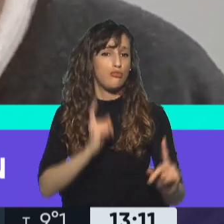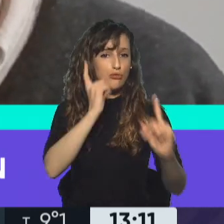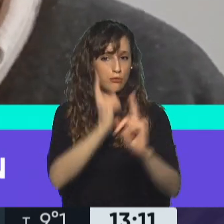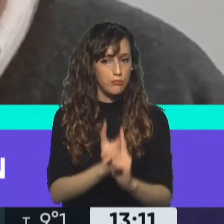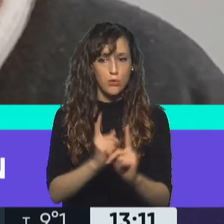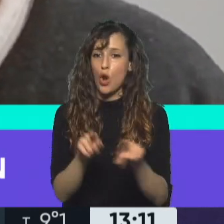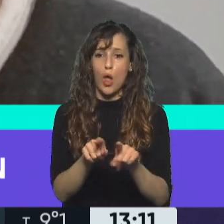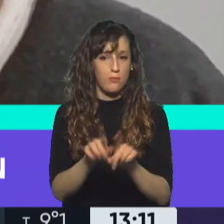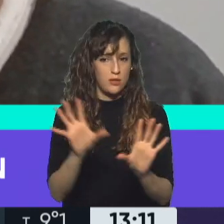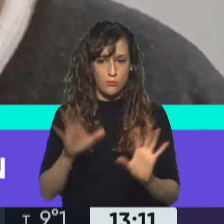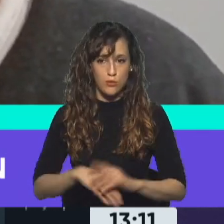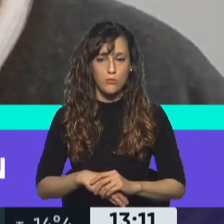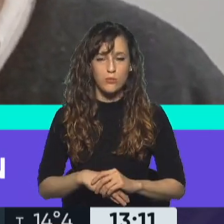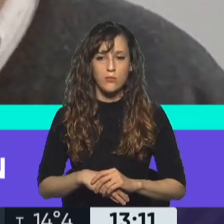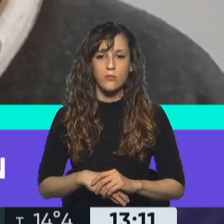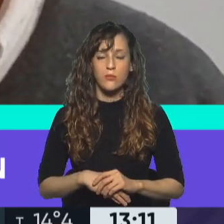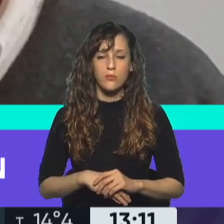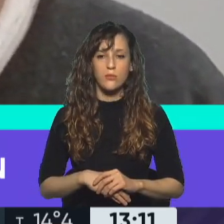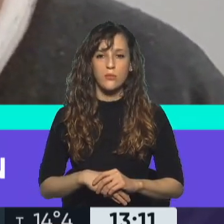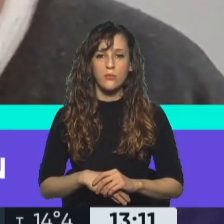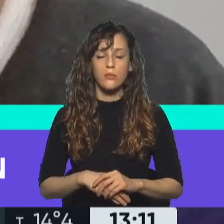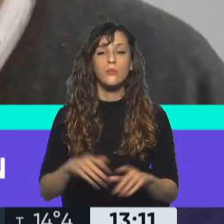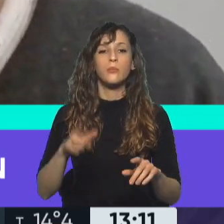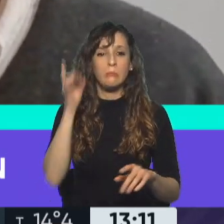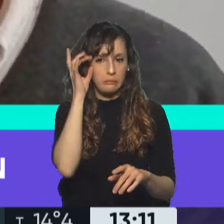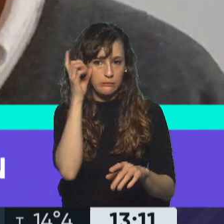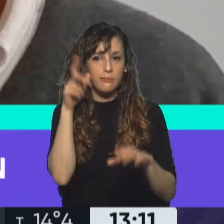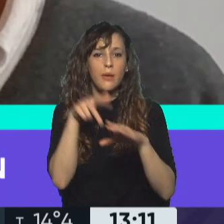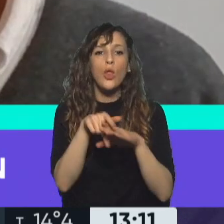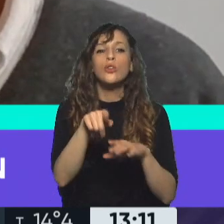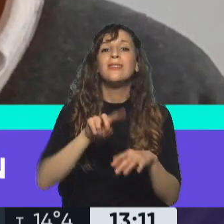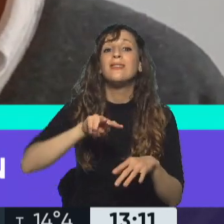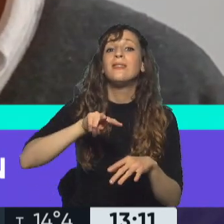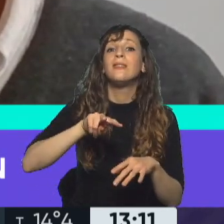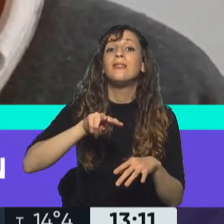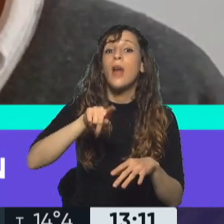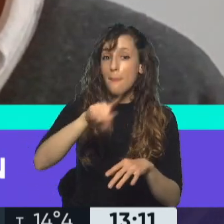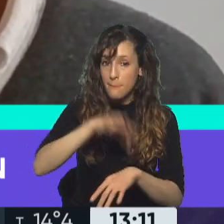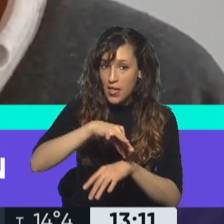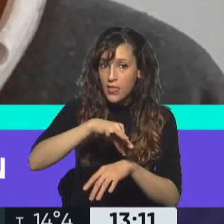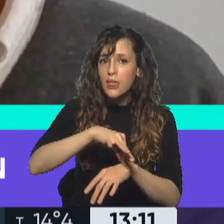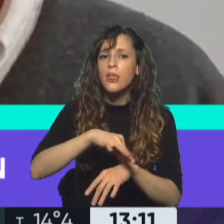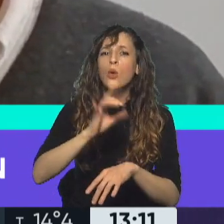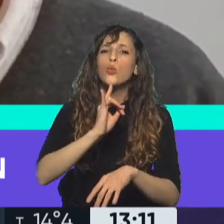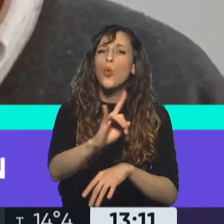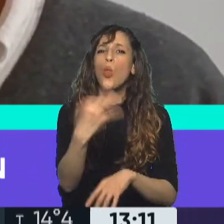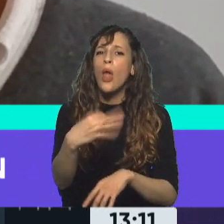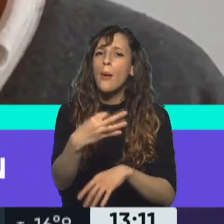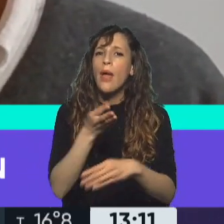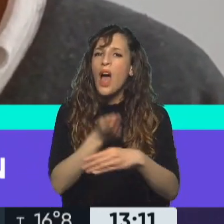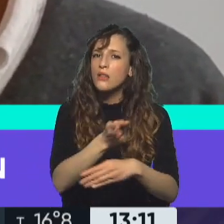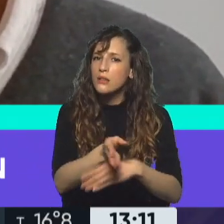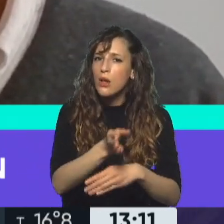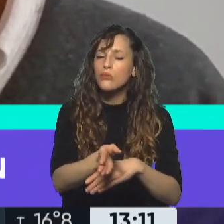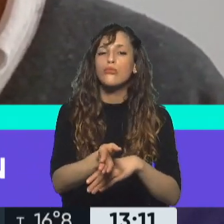baja. ¿Es la segunda etapa? No, te iba a preguntar a los médicos, hay que decirles que entren a la página para acceder a los créditos del